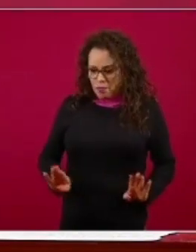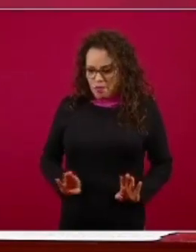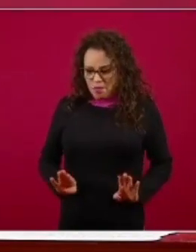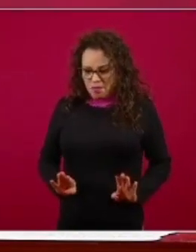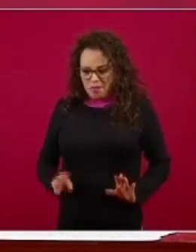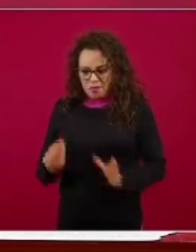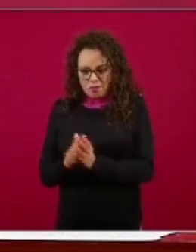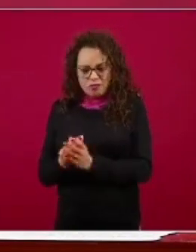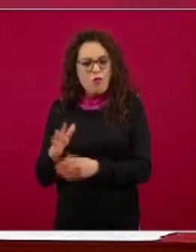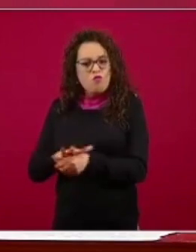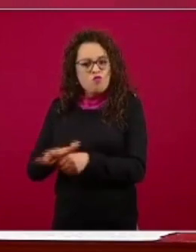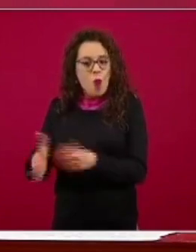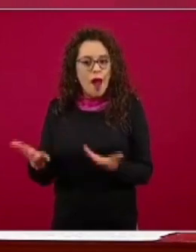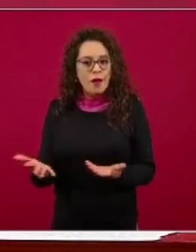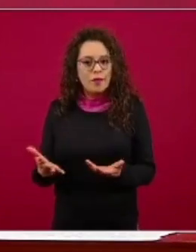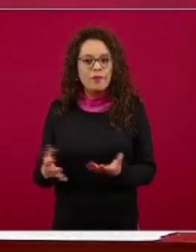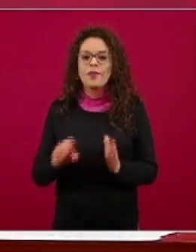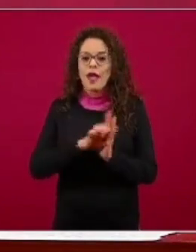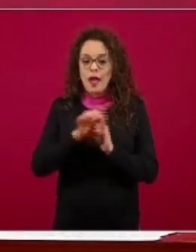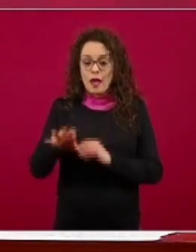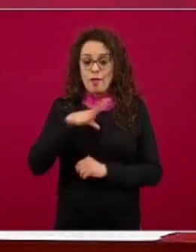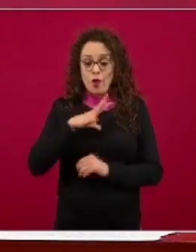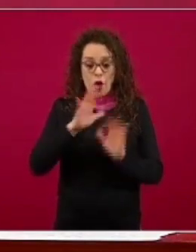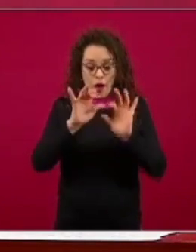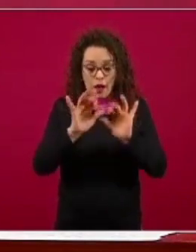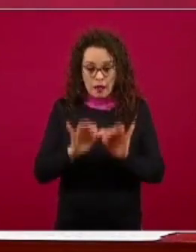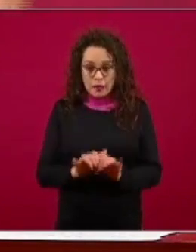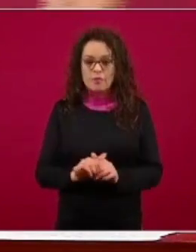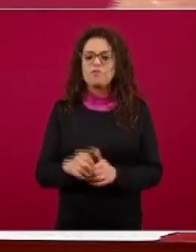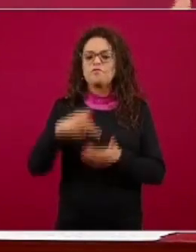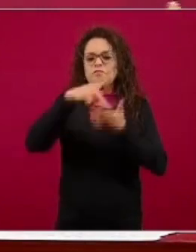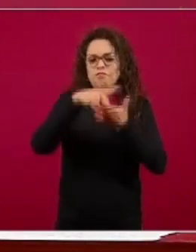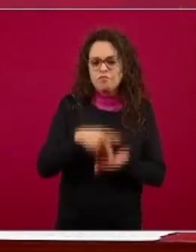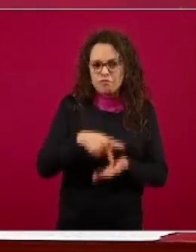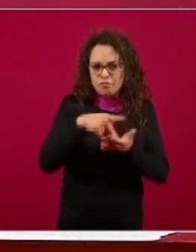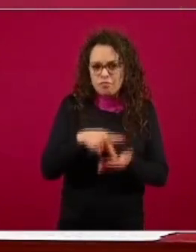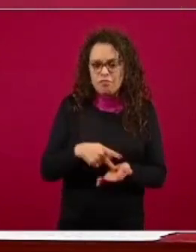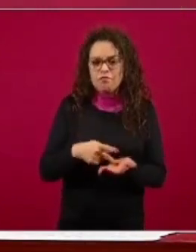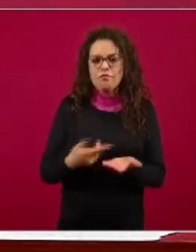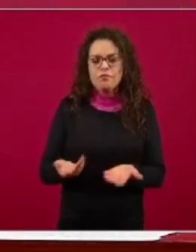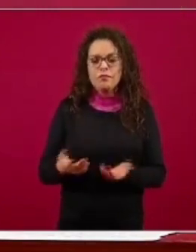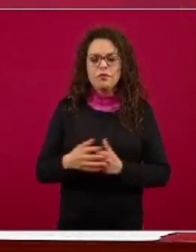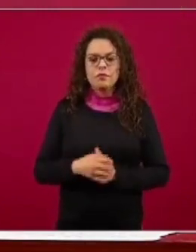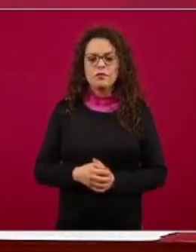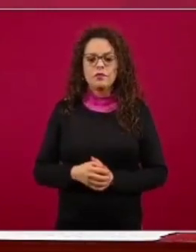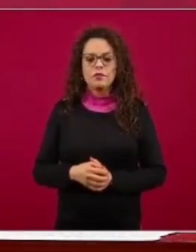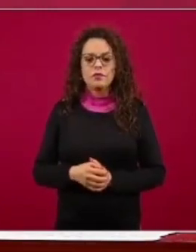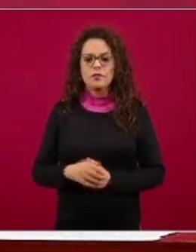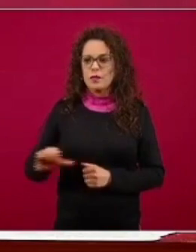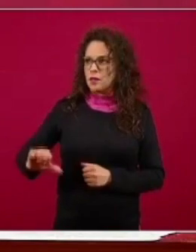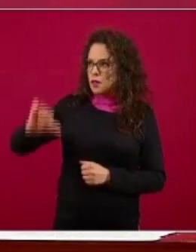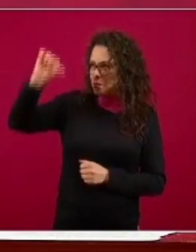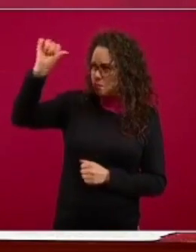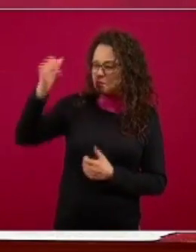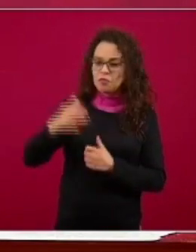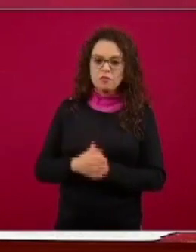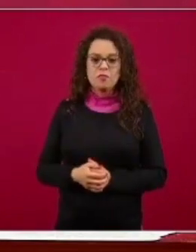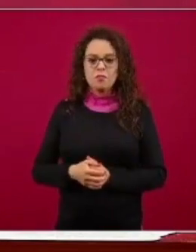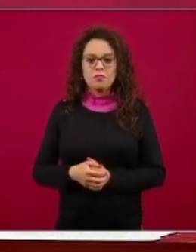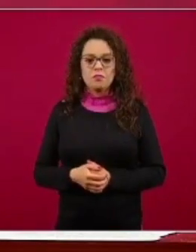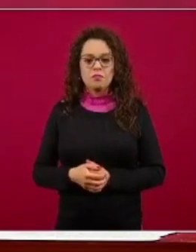tenemos datos de peso talla de otras enfermedades podríamos ver por ejemplo si de los